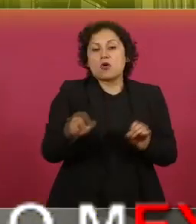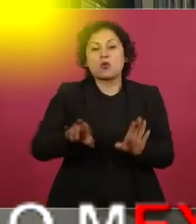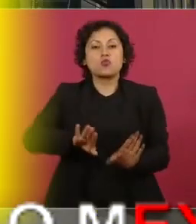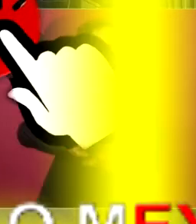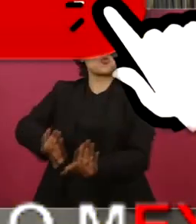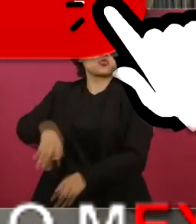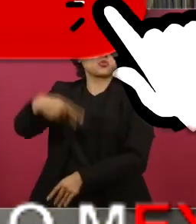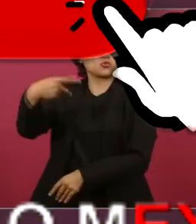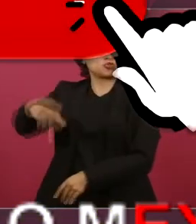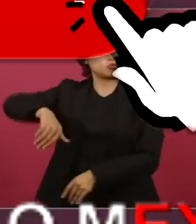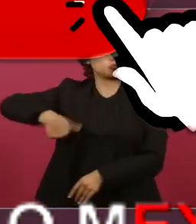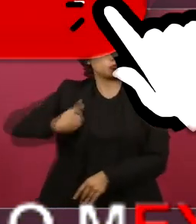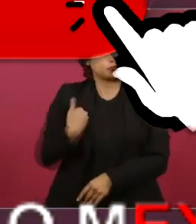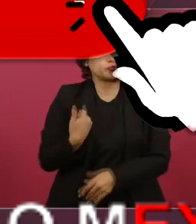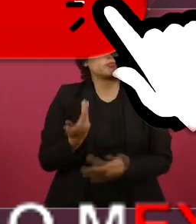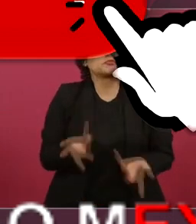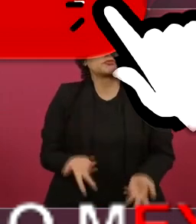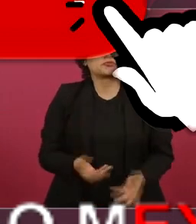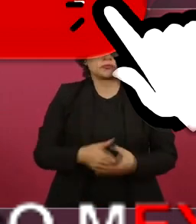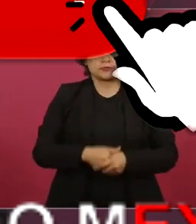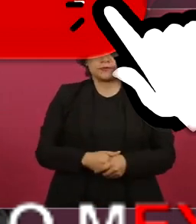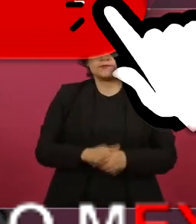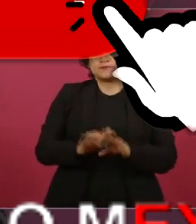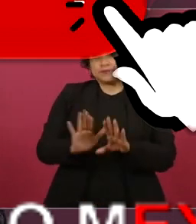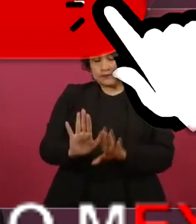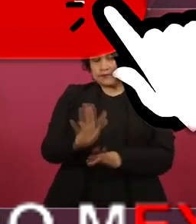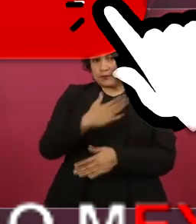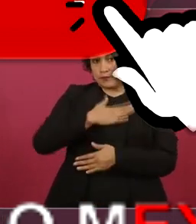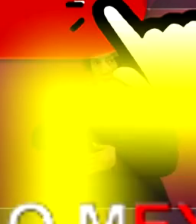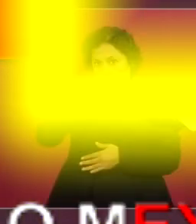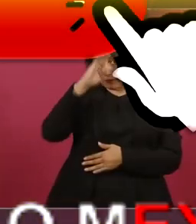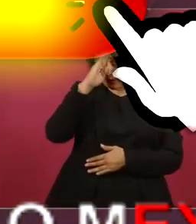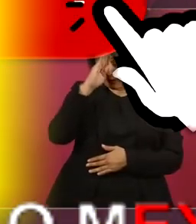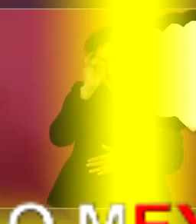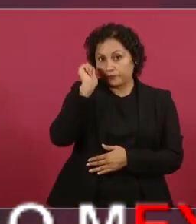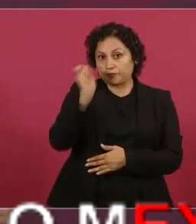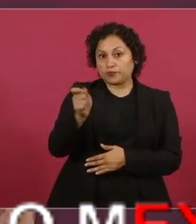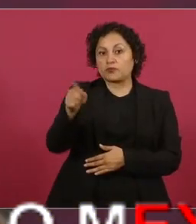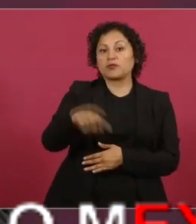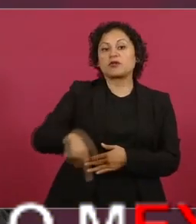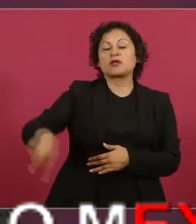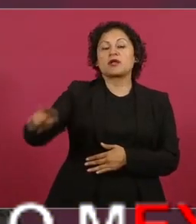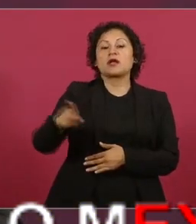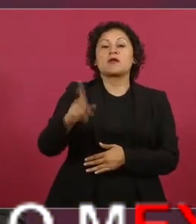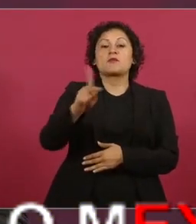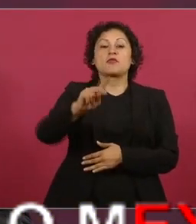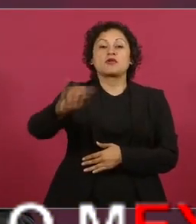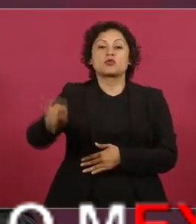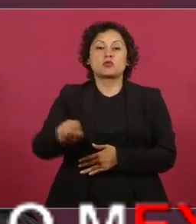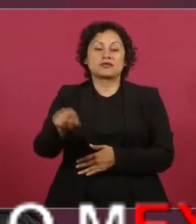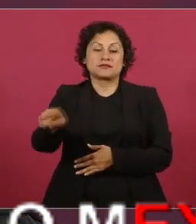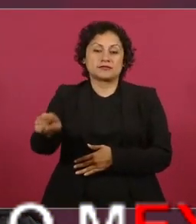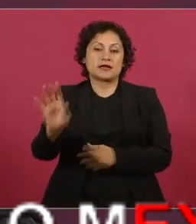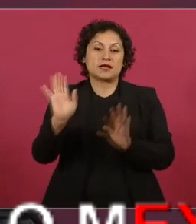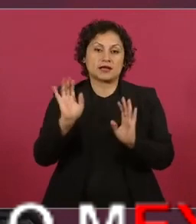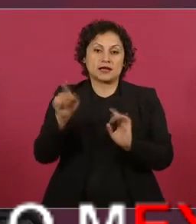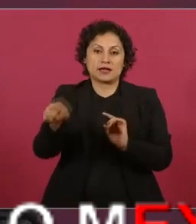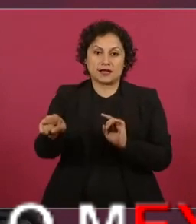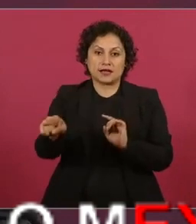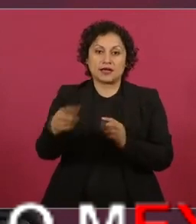El subejercicio en el Poder Judicial lo trasladaban a los fideicomisos.